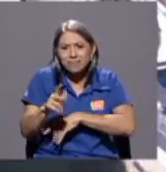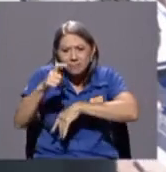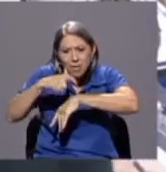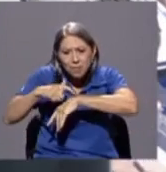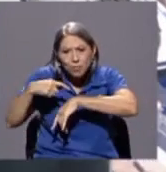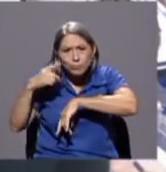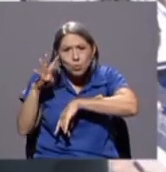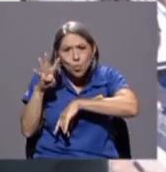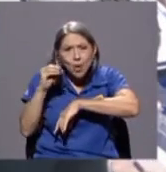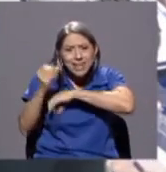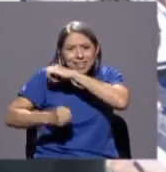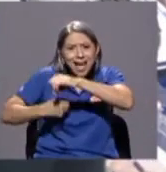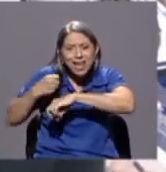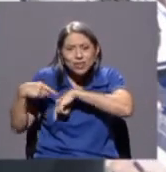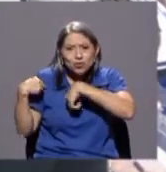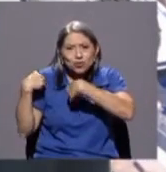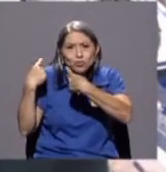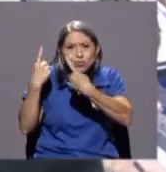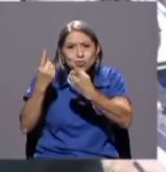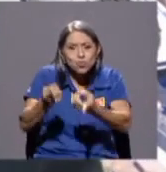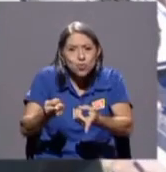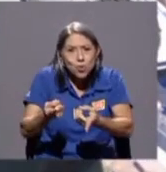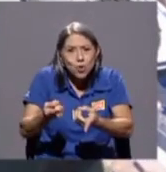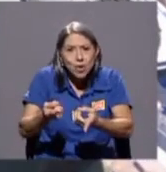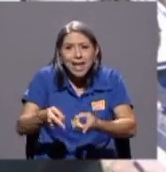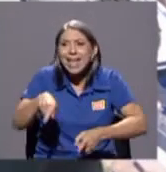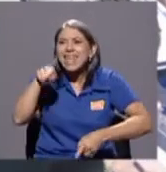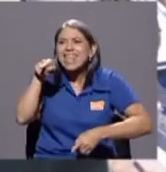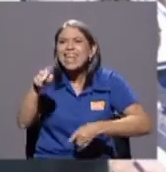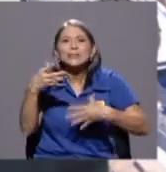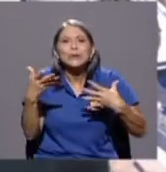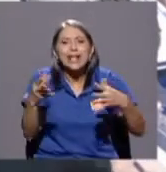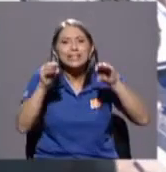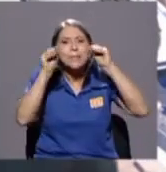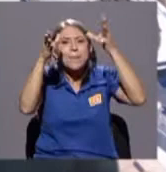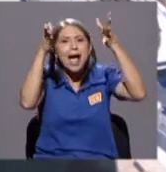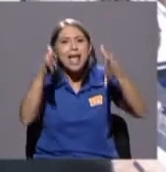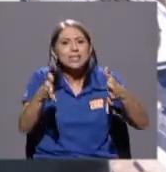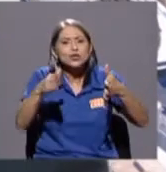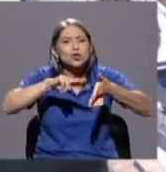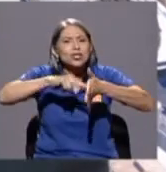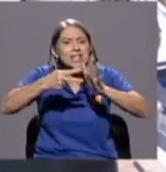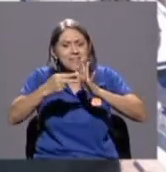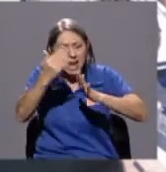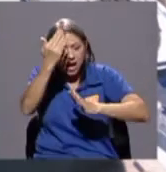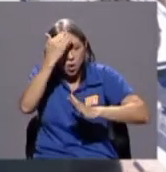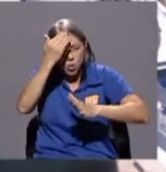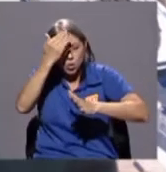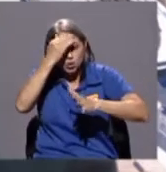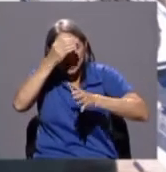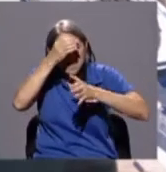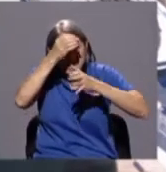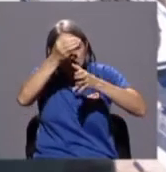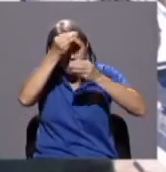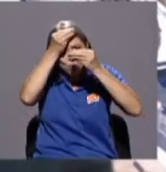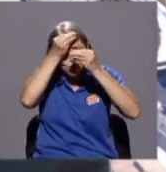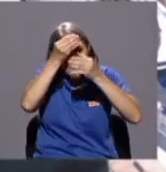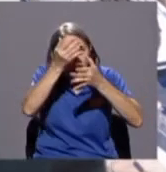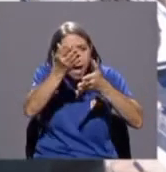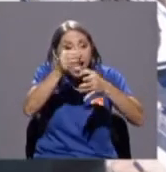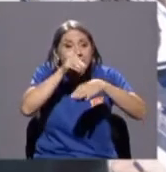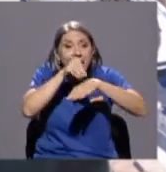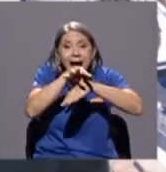y eso es ser maestro es transmitir conocimiento es brindar asesoría mucho a empresas